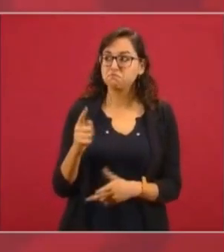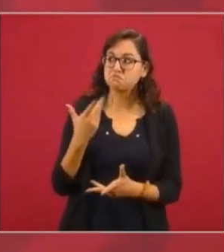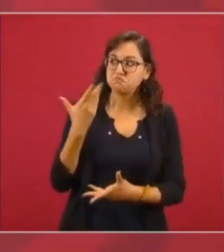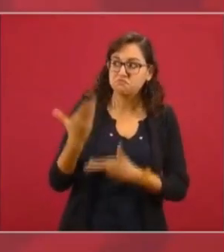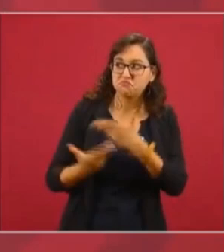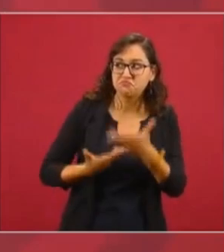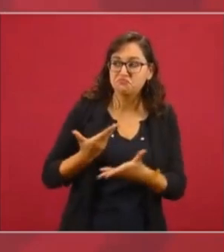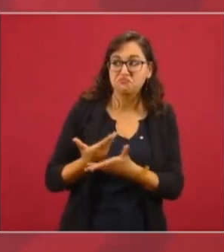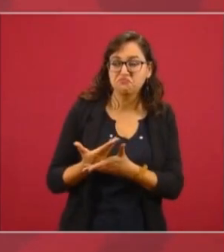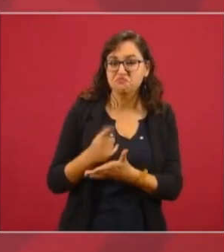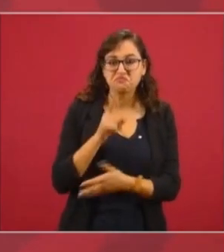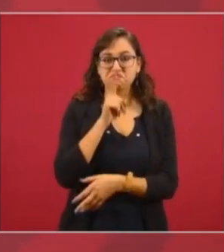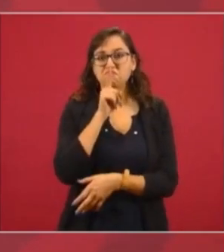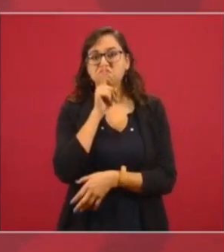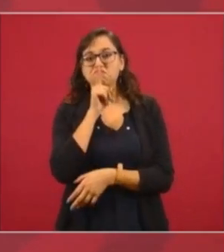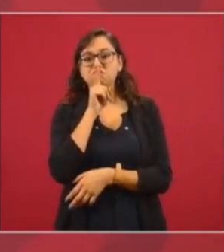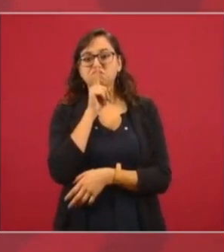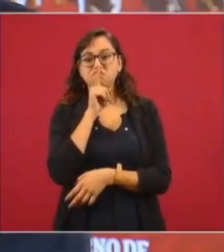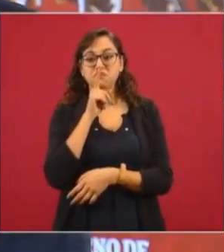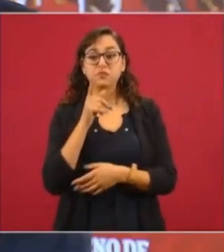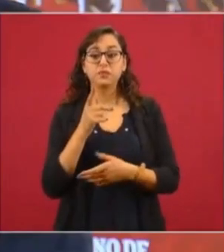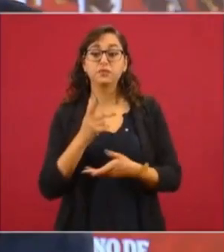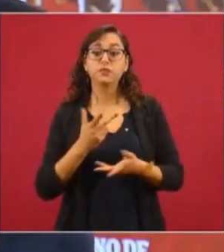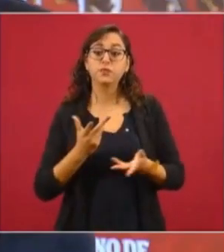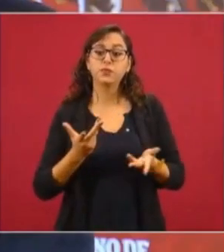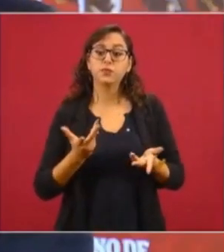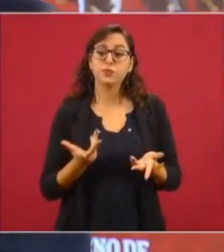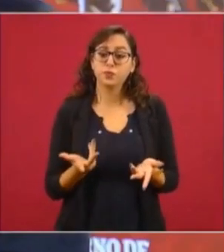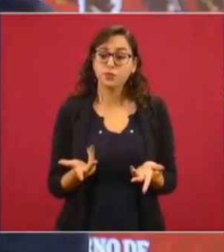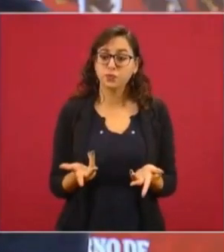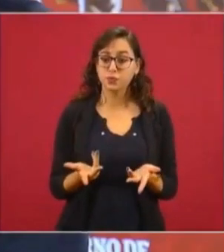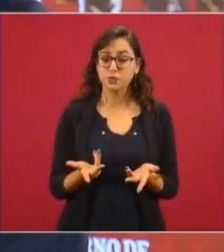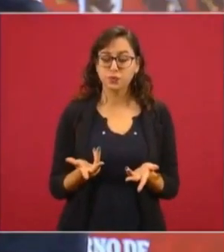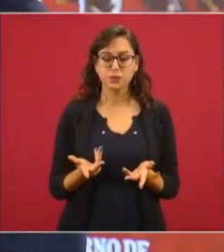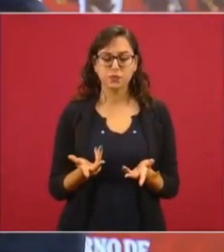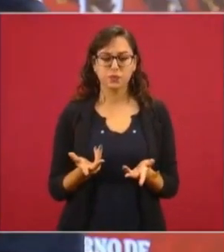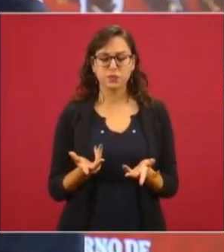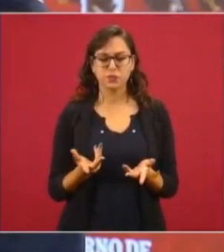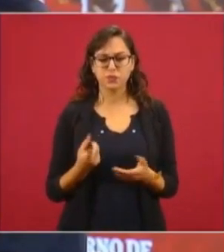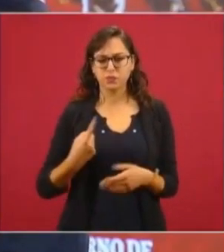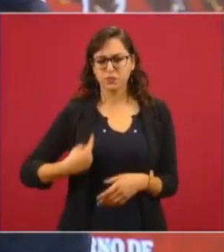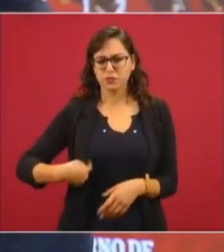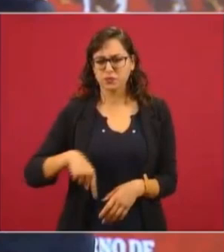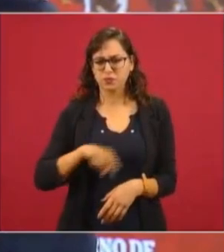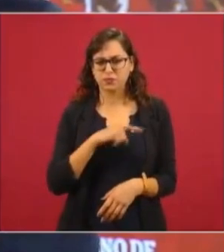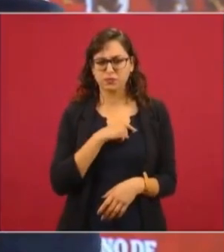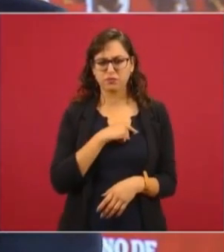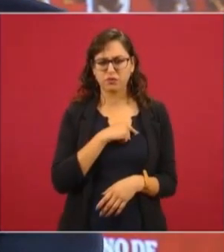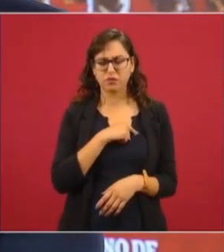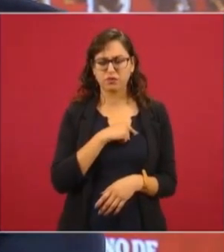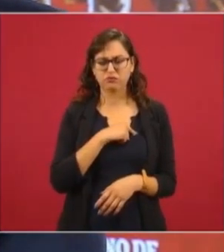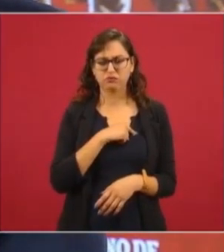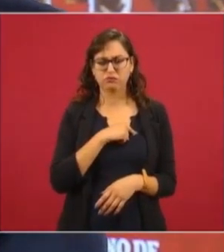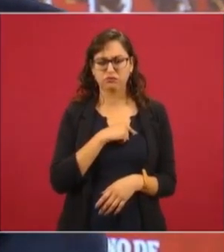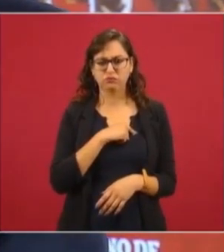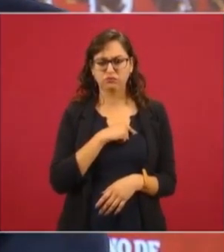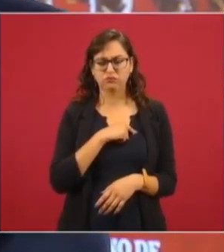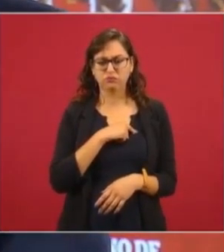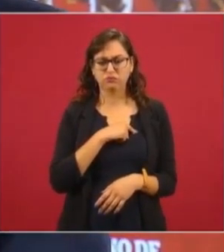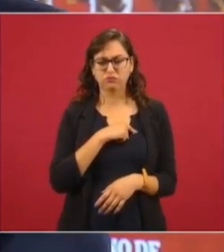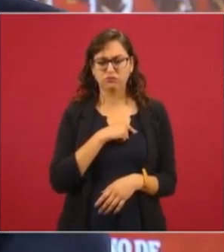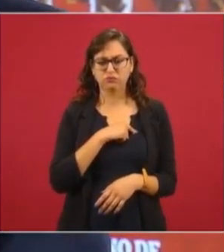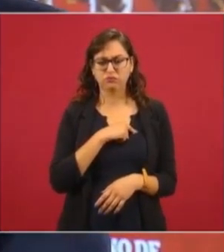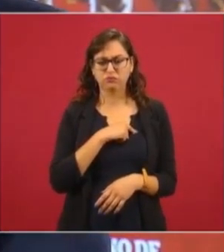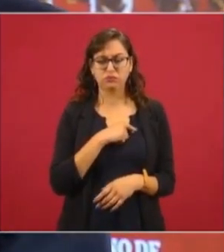no tendríamos nosotros motivo para